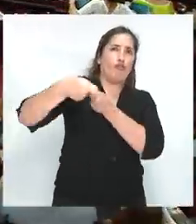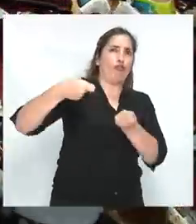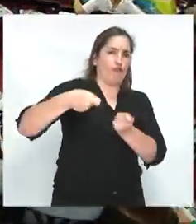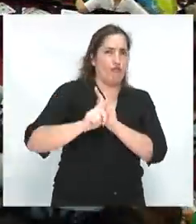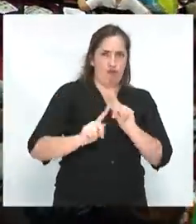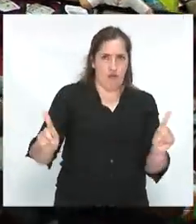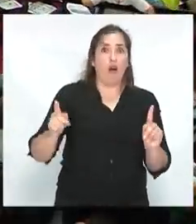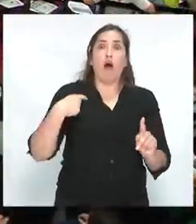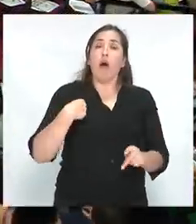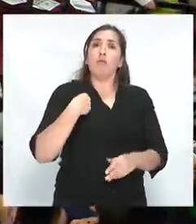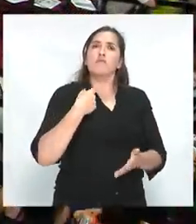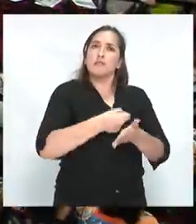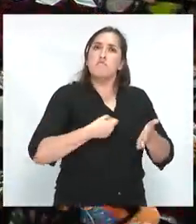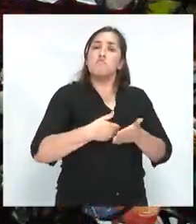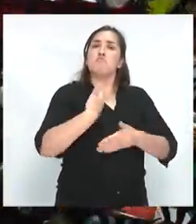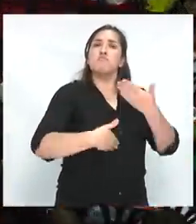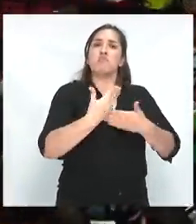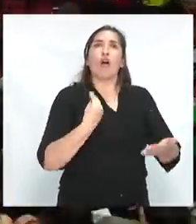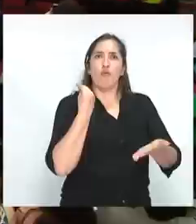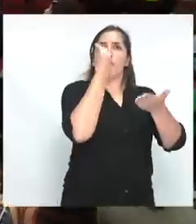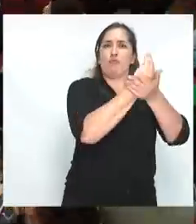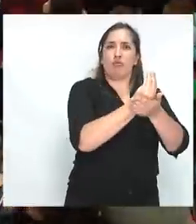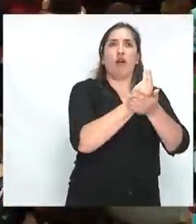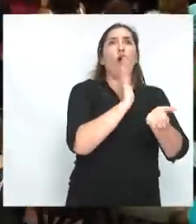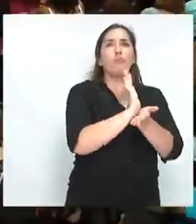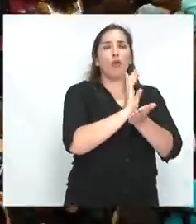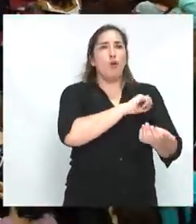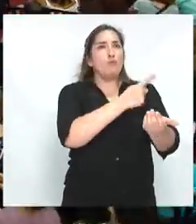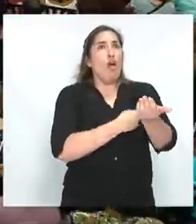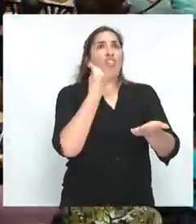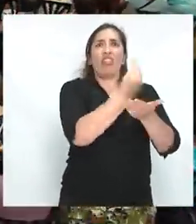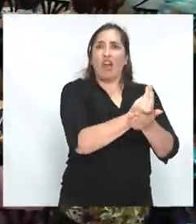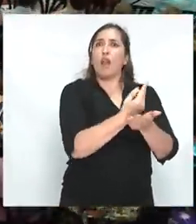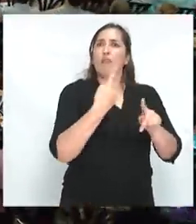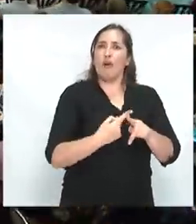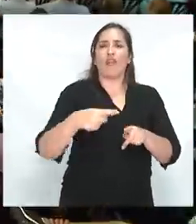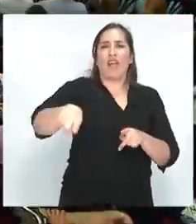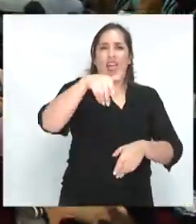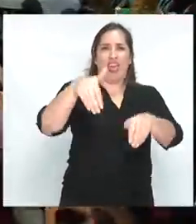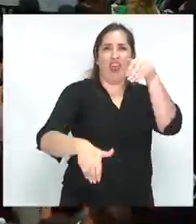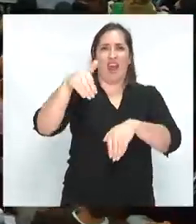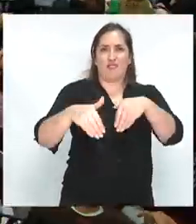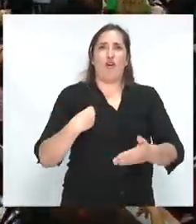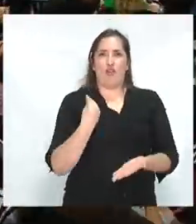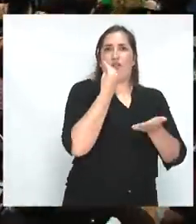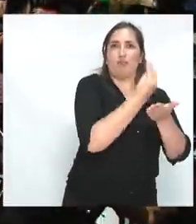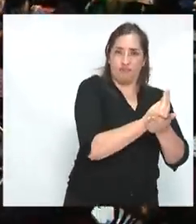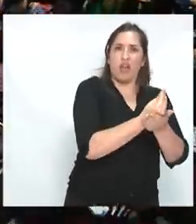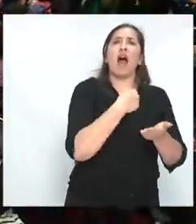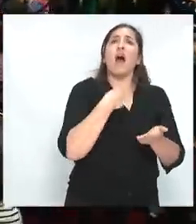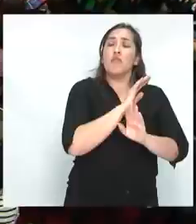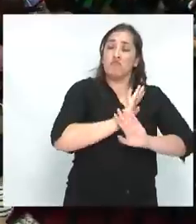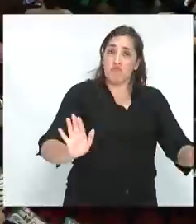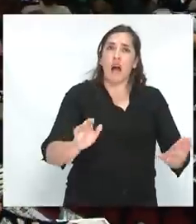al poder, transformar el poder mediante las elecciones. Y habremos de regresar nuevamente al poder